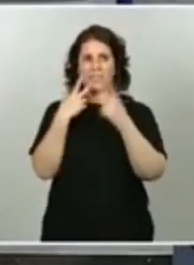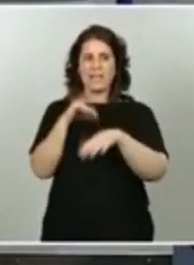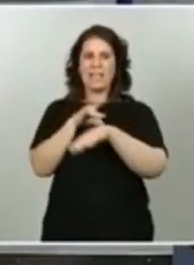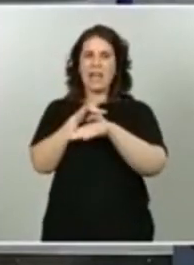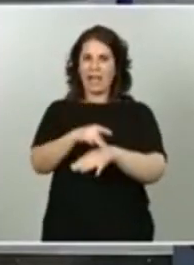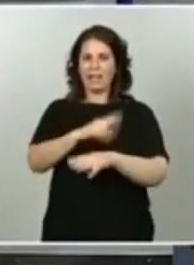Pablo Iglesias.